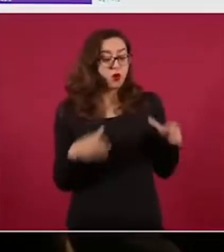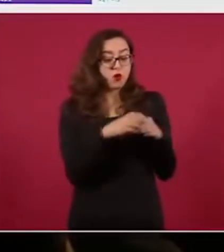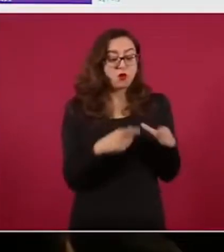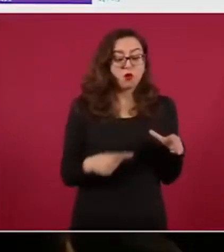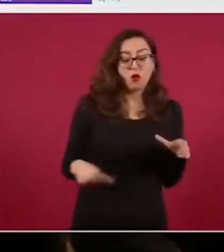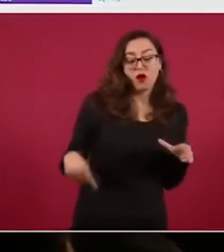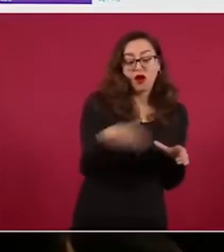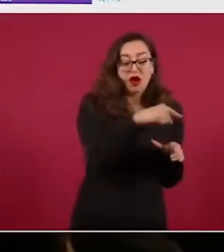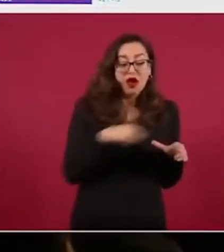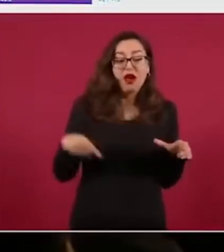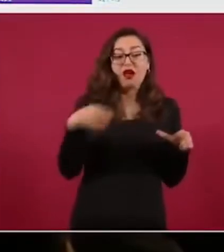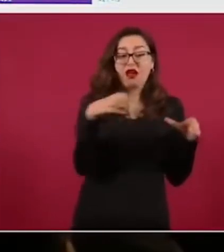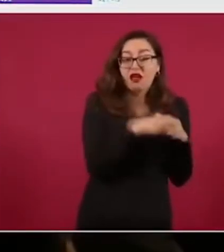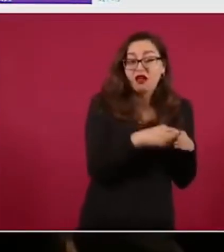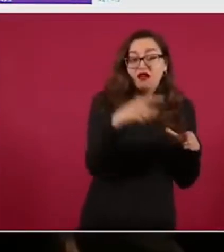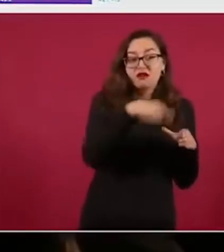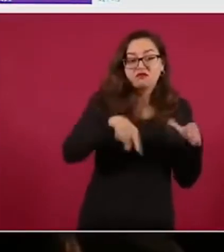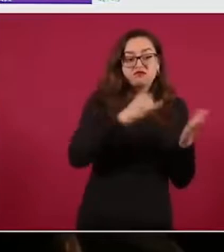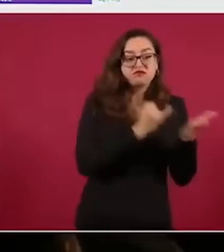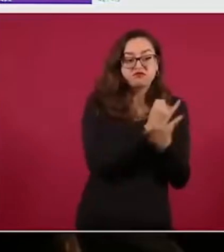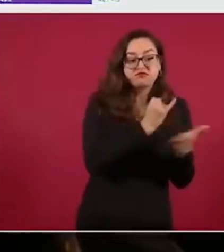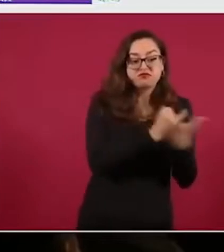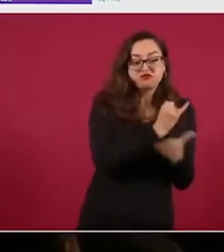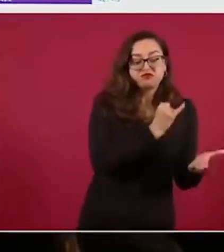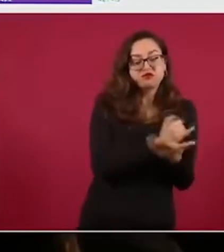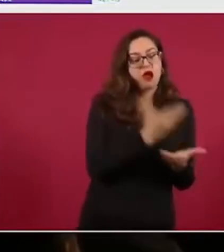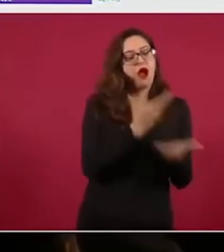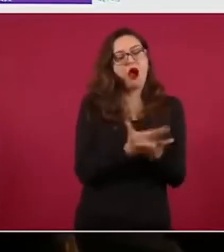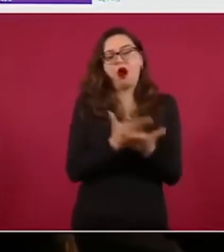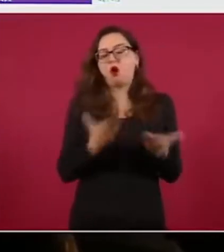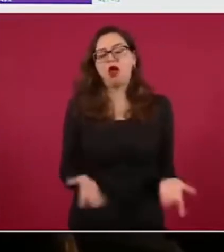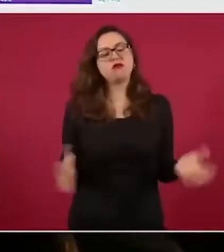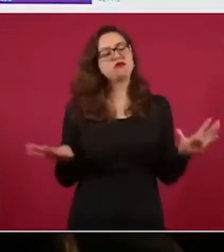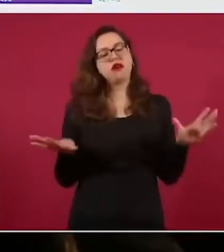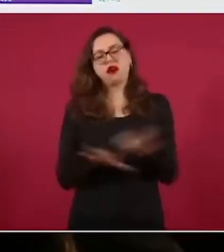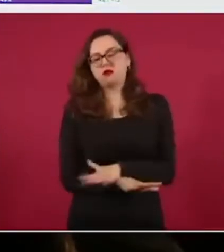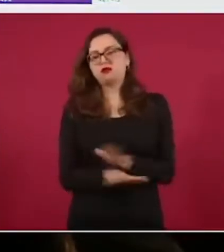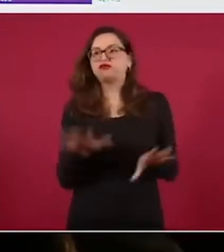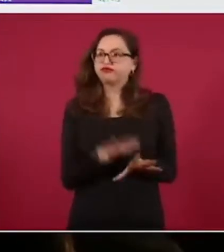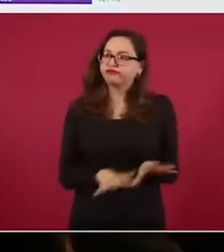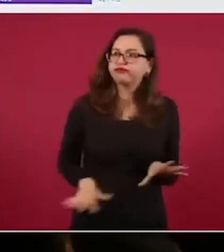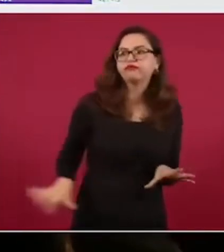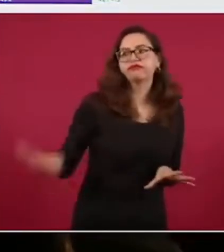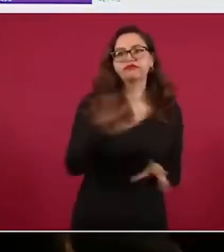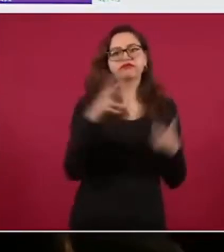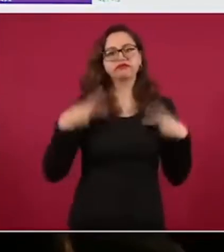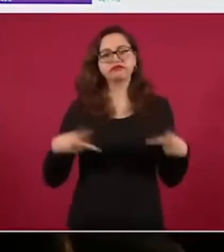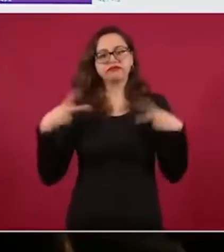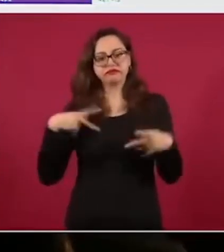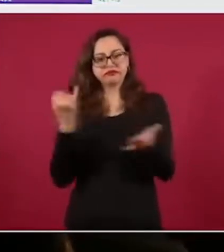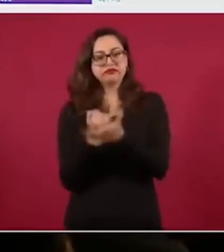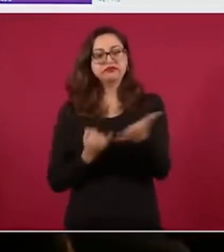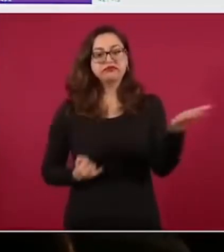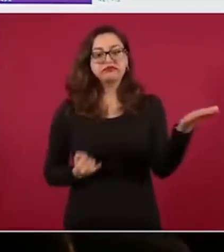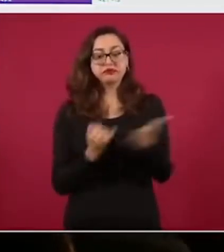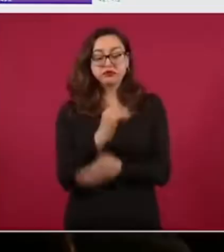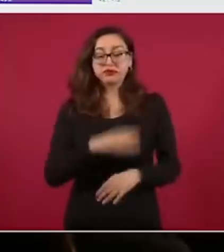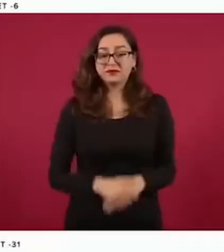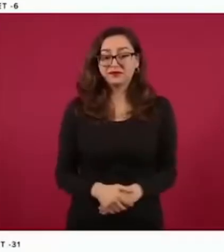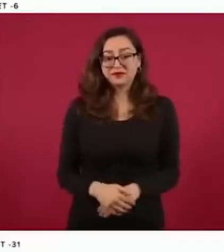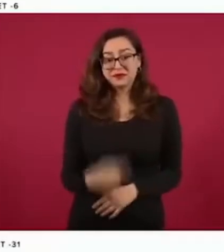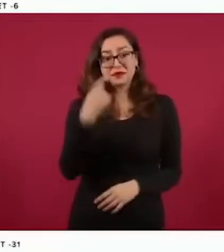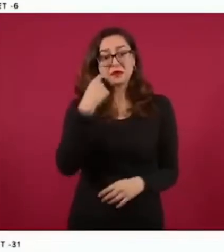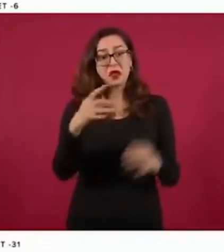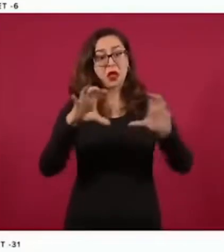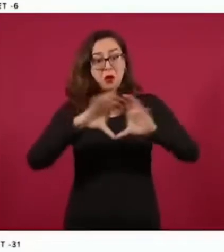Ahora, afortunadamente, es el pueblo de México. Mira, segundo lugar a nivel